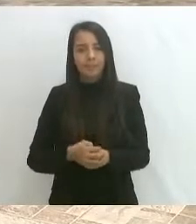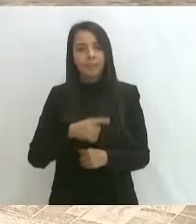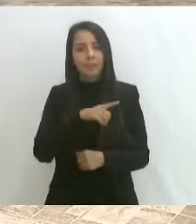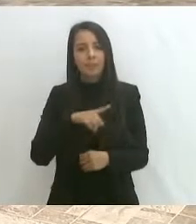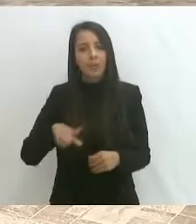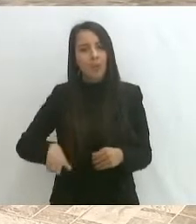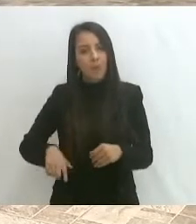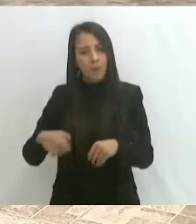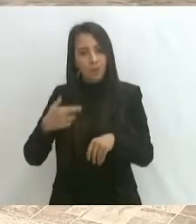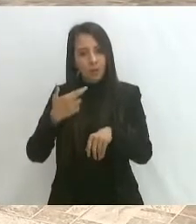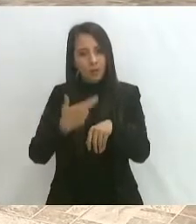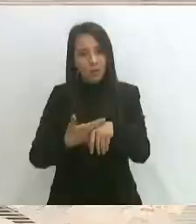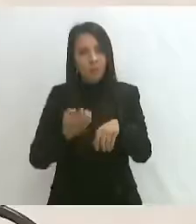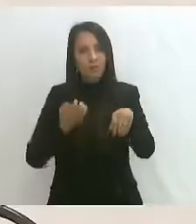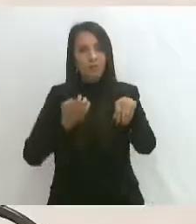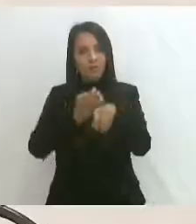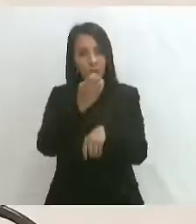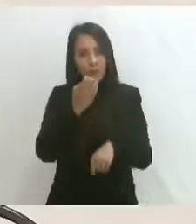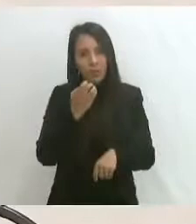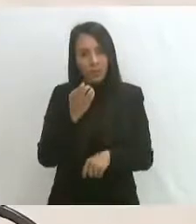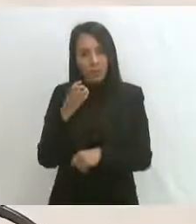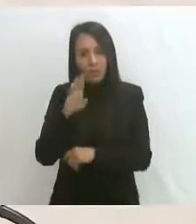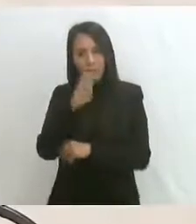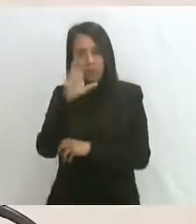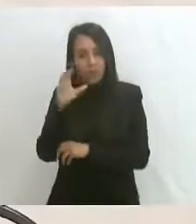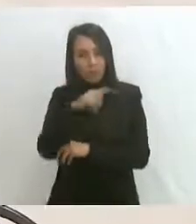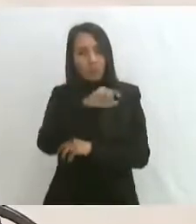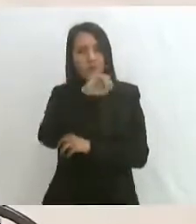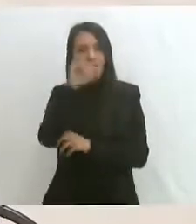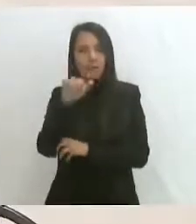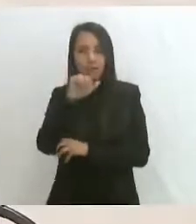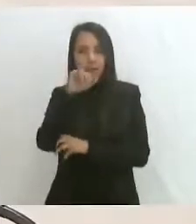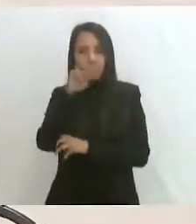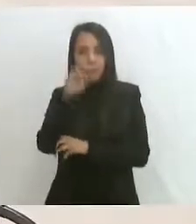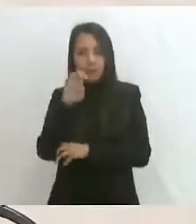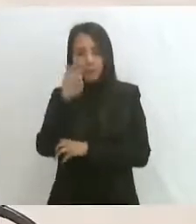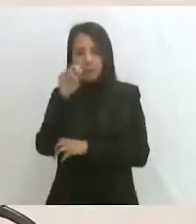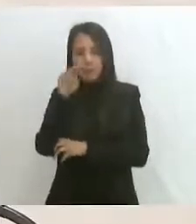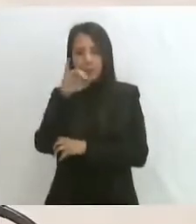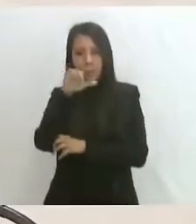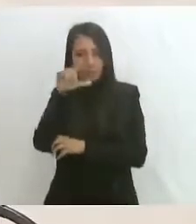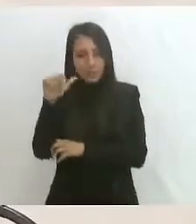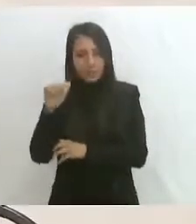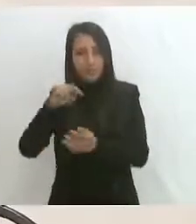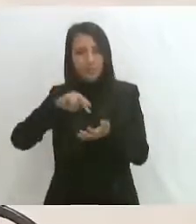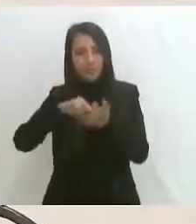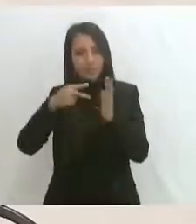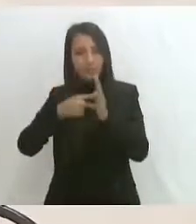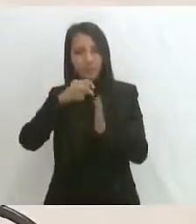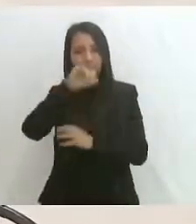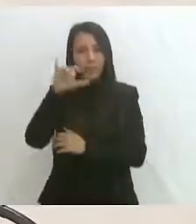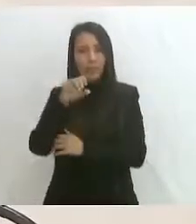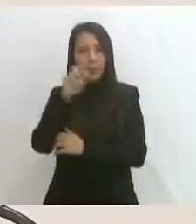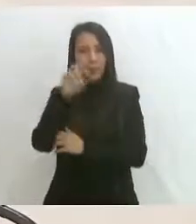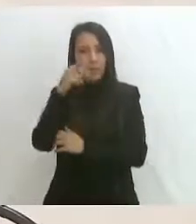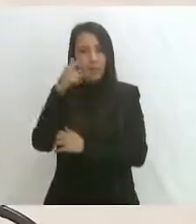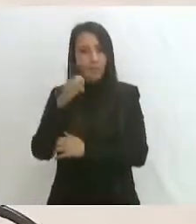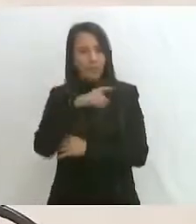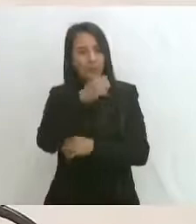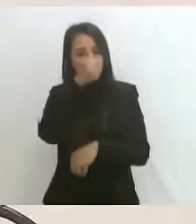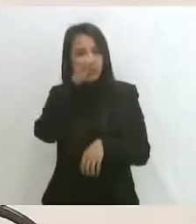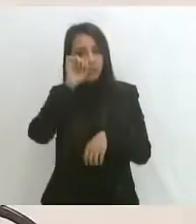estado de California, Jaime Bonilla, ingeniero Jorge Arganis, secretario de